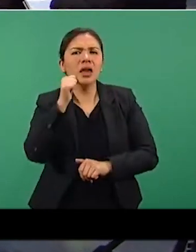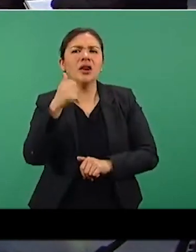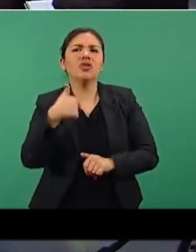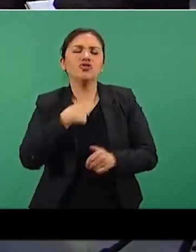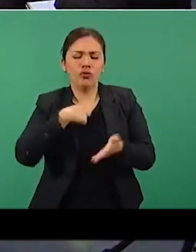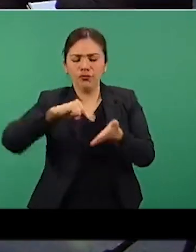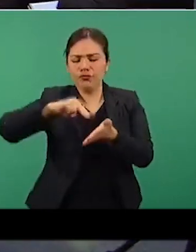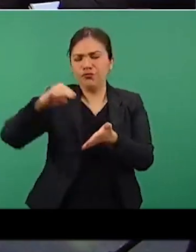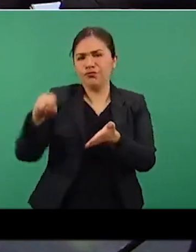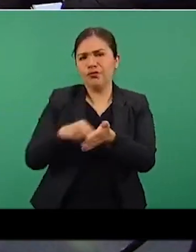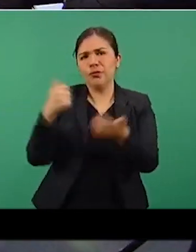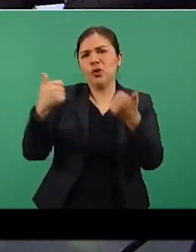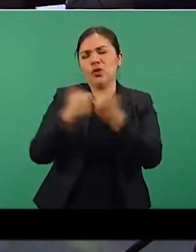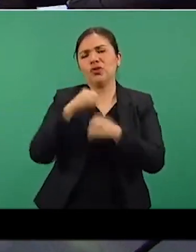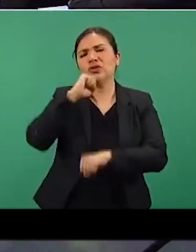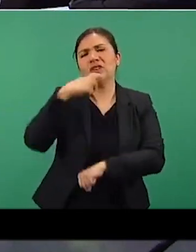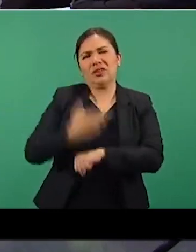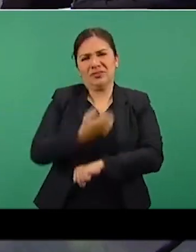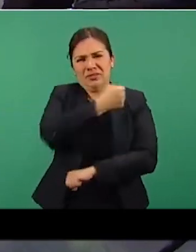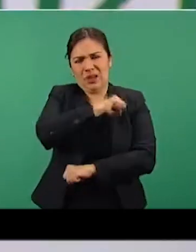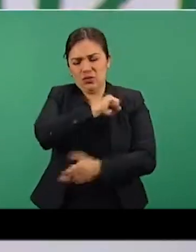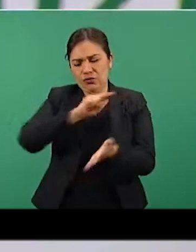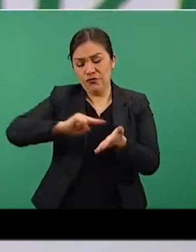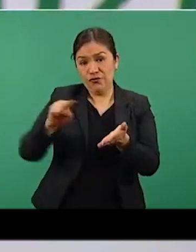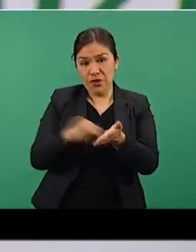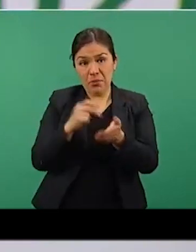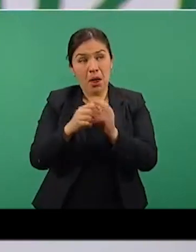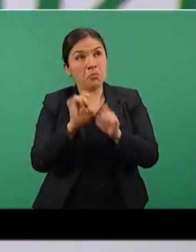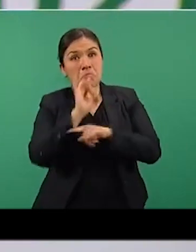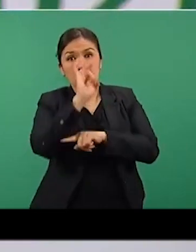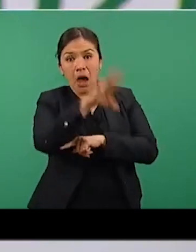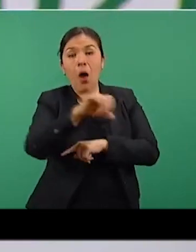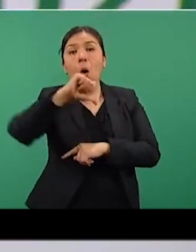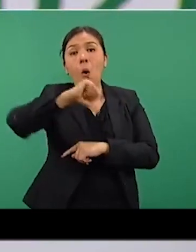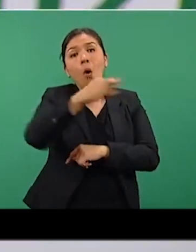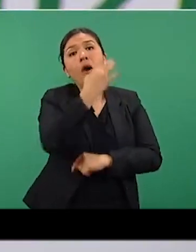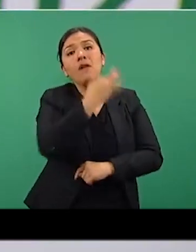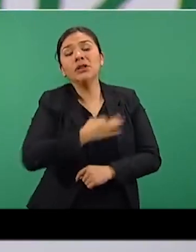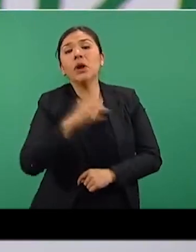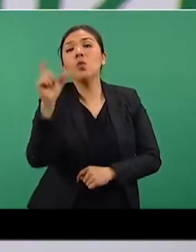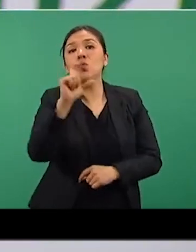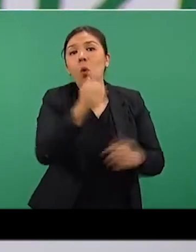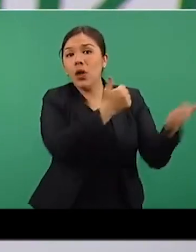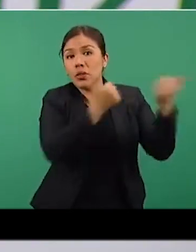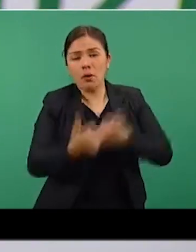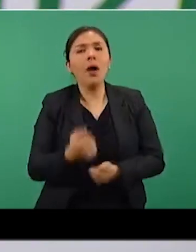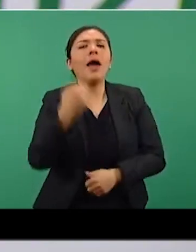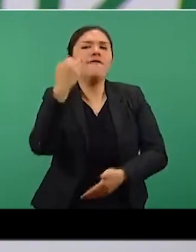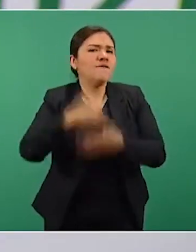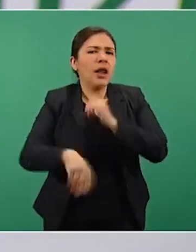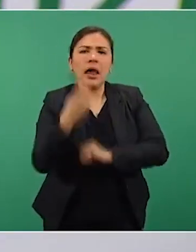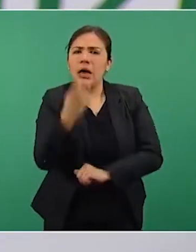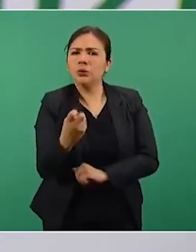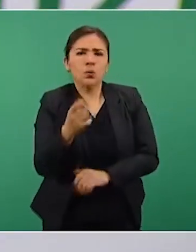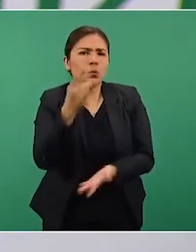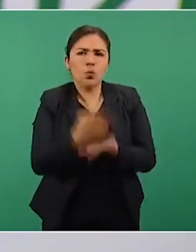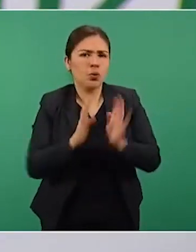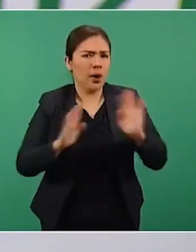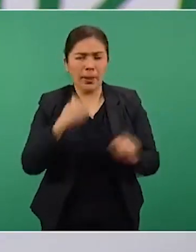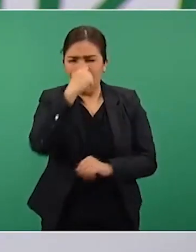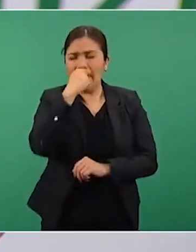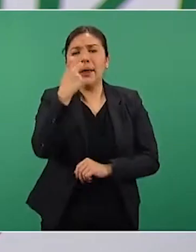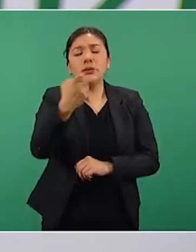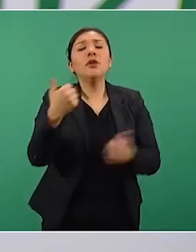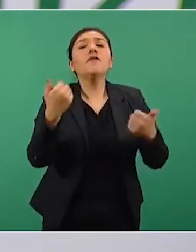firmado por el señor secretario de Salud y hoy nos van a confirmar cuándo llegan. Lo único que había que hacer es eso porque esto está